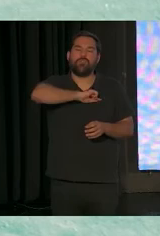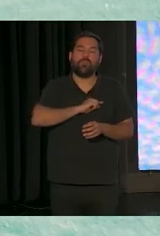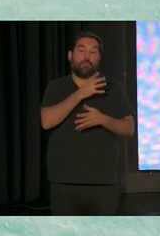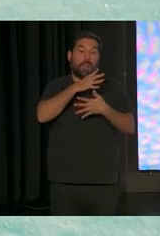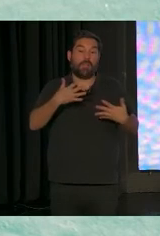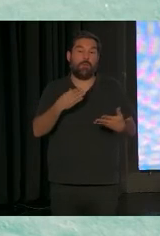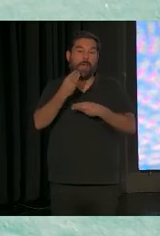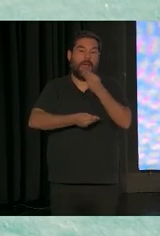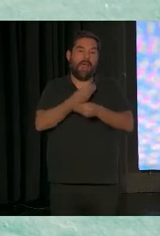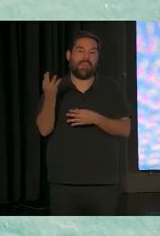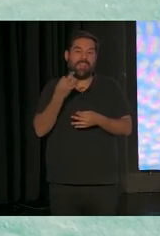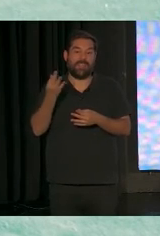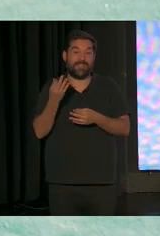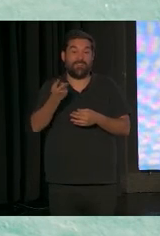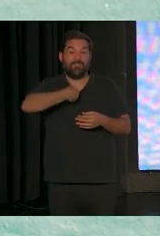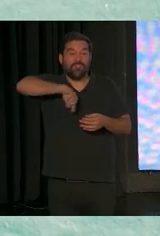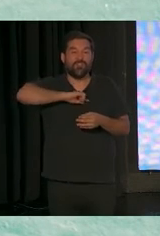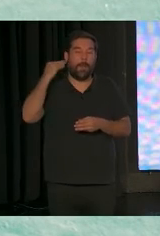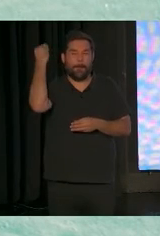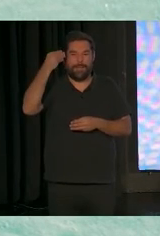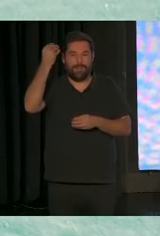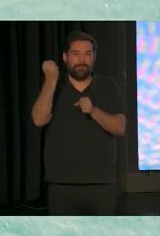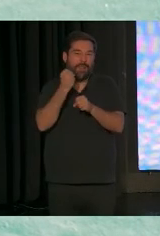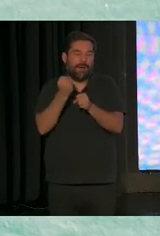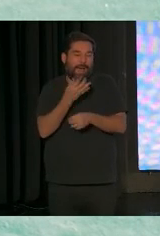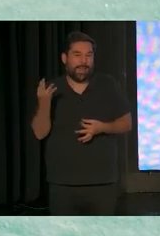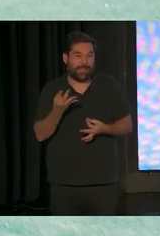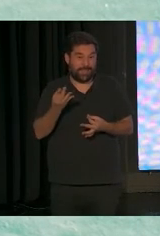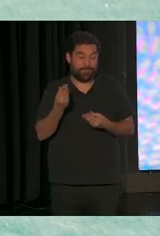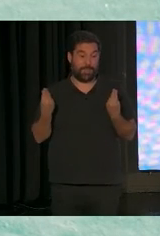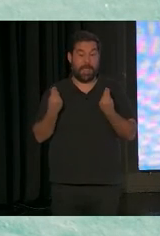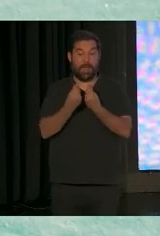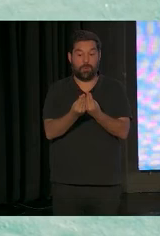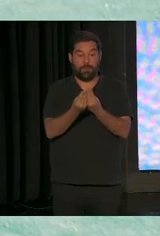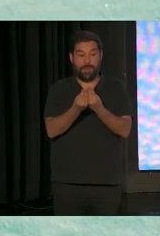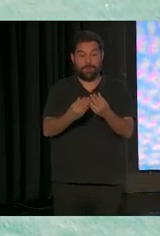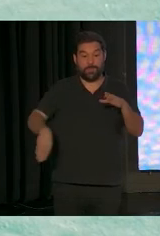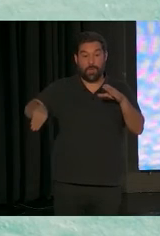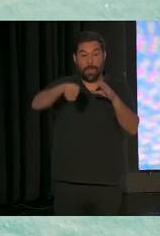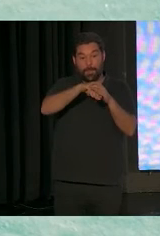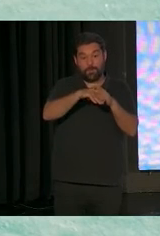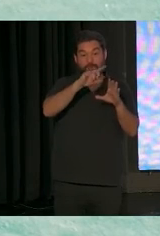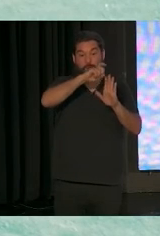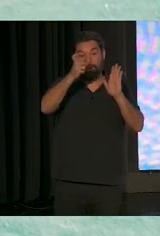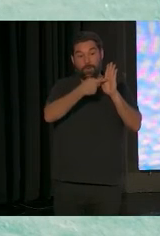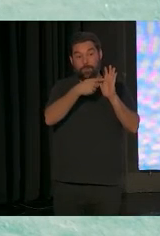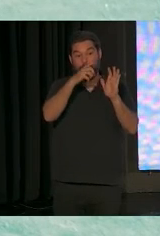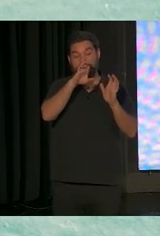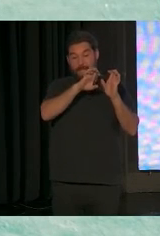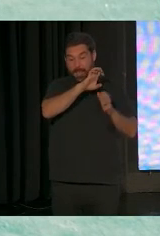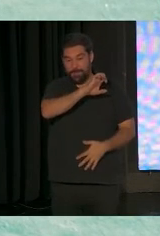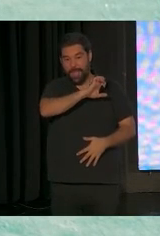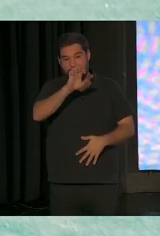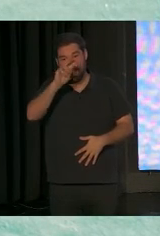momento? ¿Dónde creemos que debemos estar? Pues gracias a los acompañamientos de Plena Inclusión, de Estados Unidos y de gente que nos están